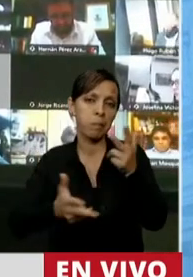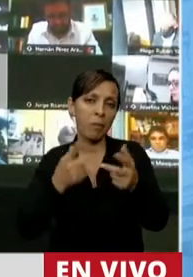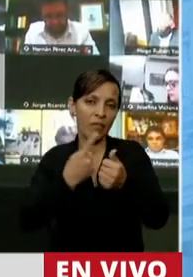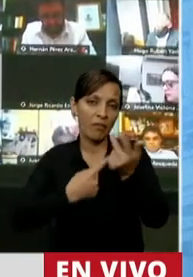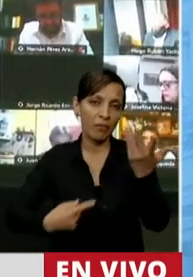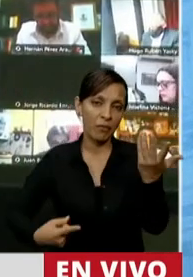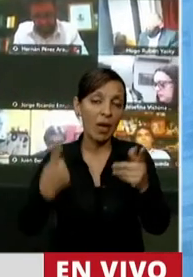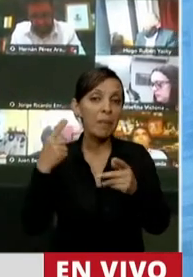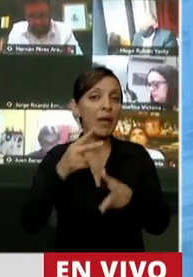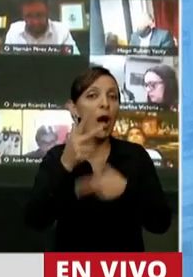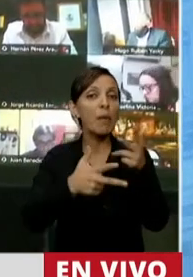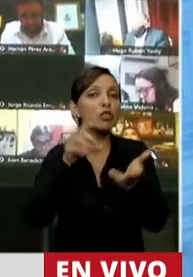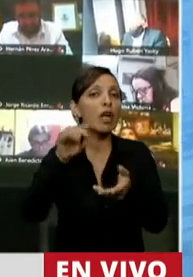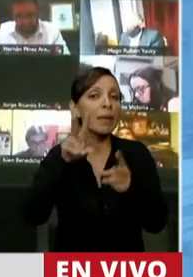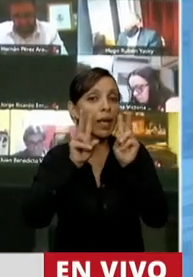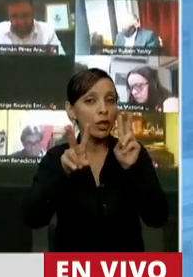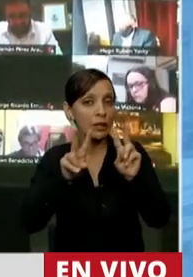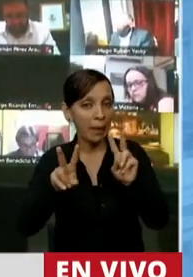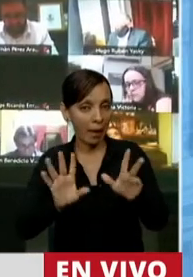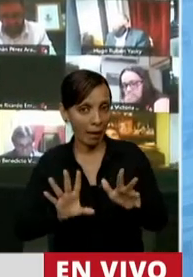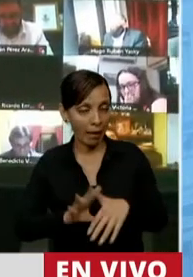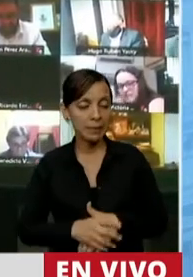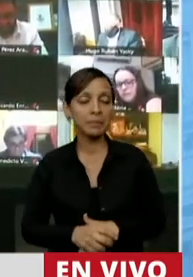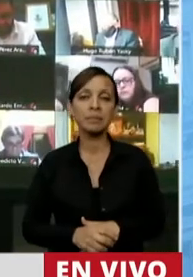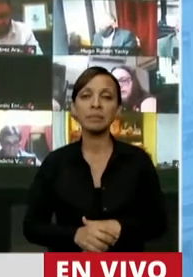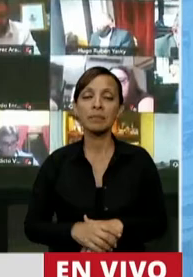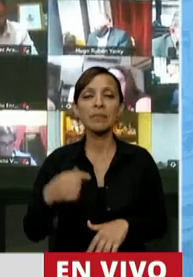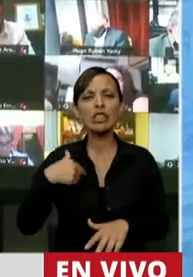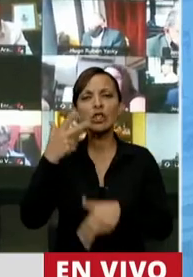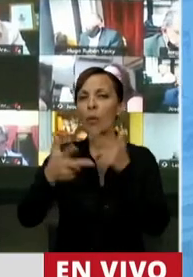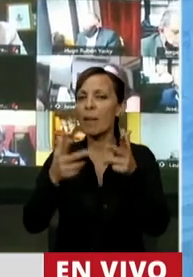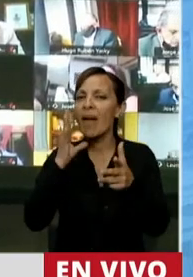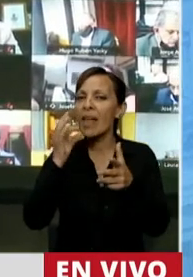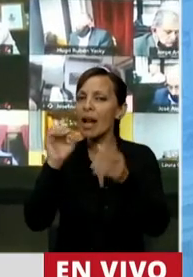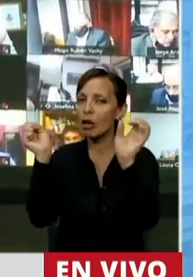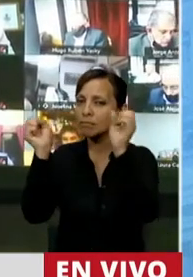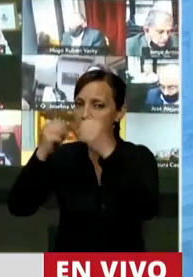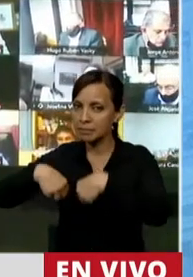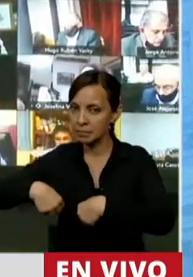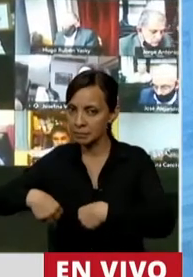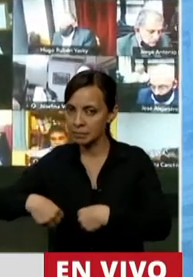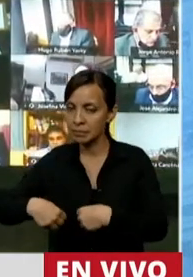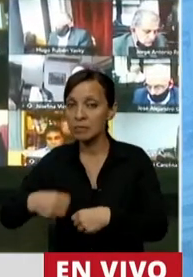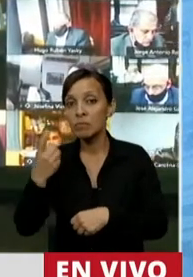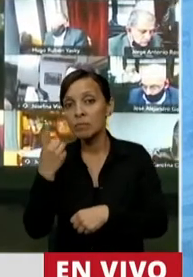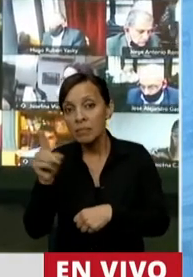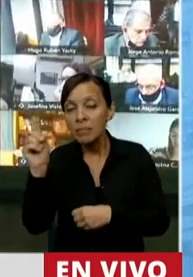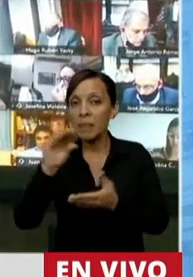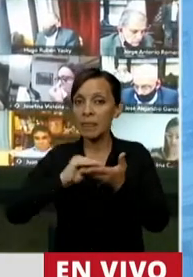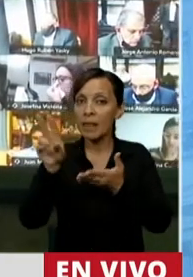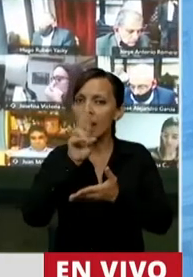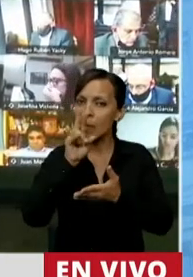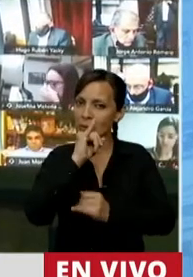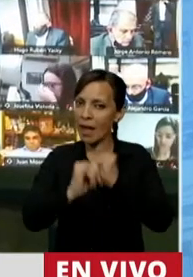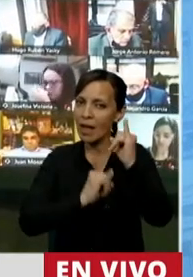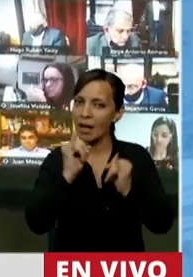Pero como se habló de lo que se ve, como decía Bastiat, voy a hablar de algo que no se ve, aunque una diputada oficialista lo